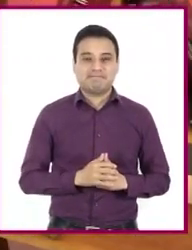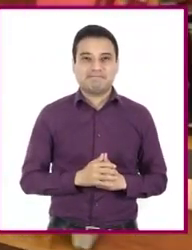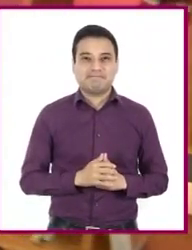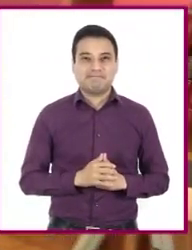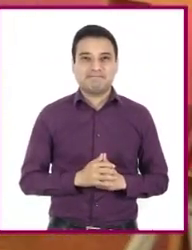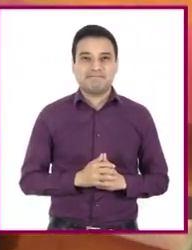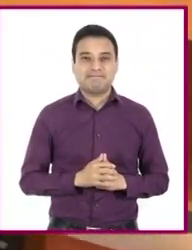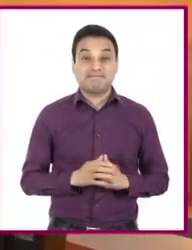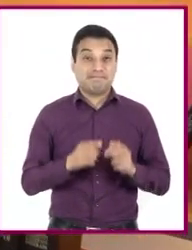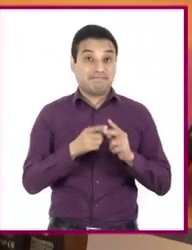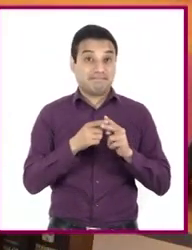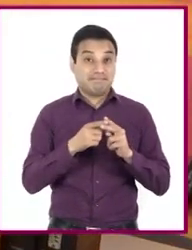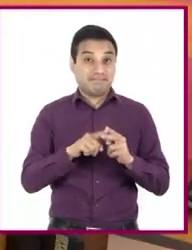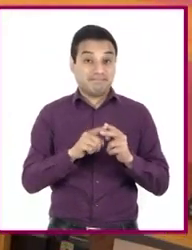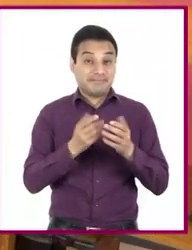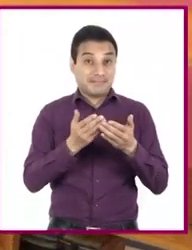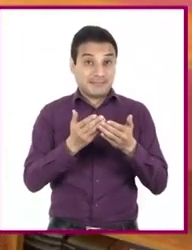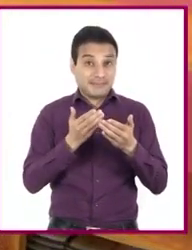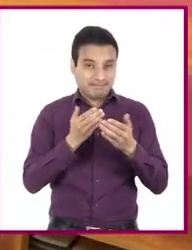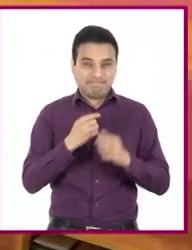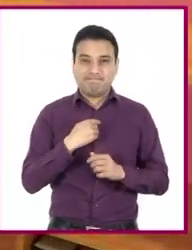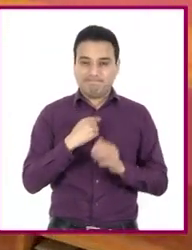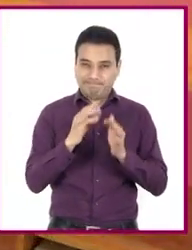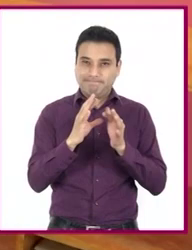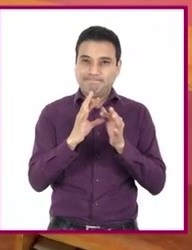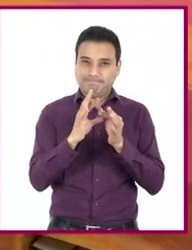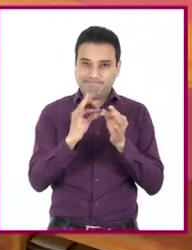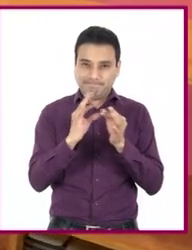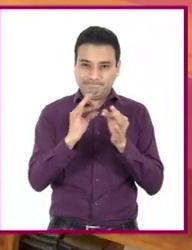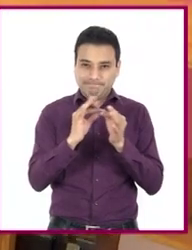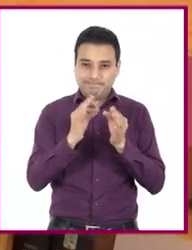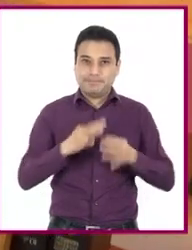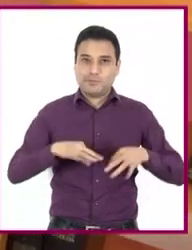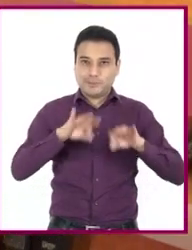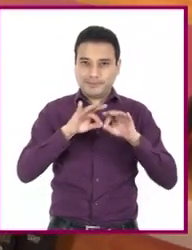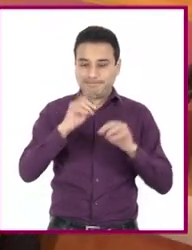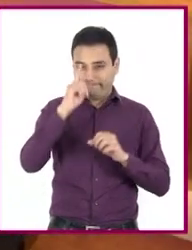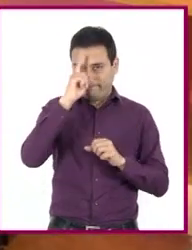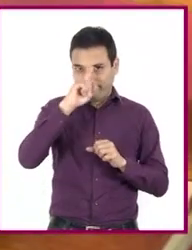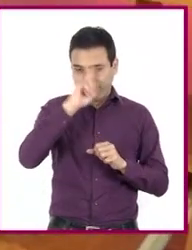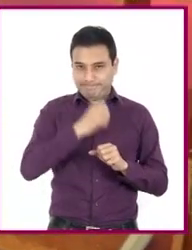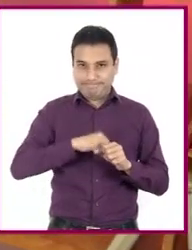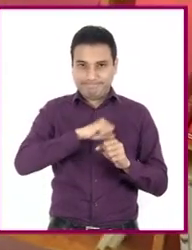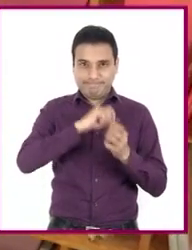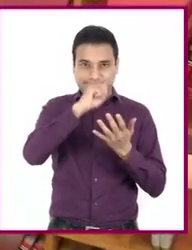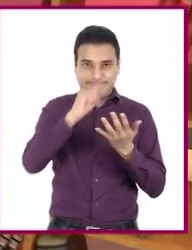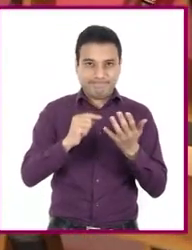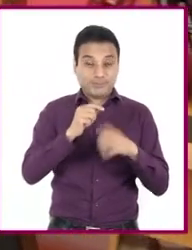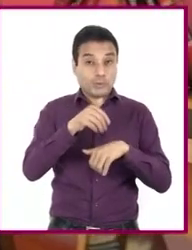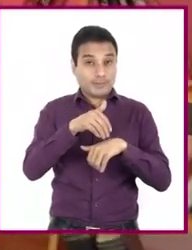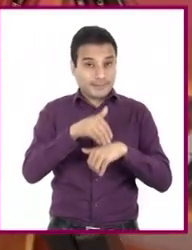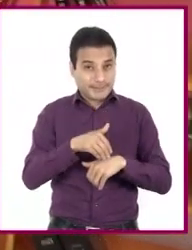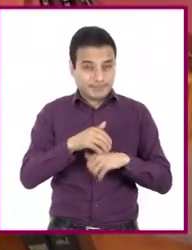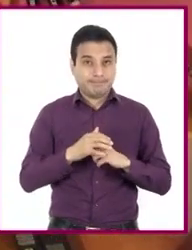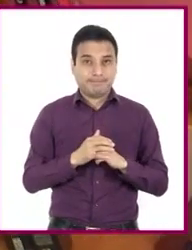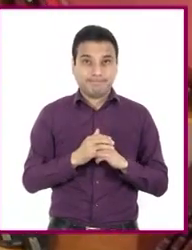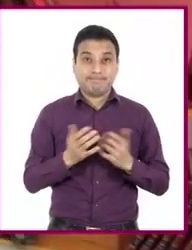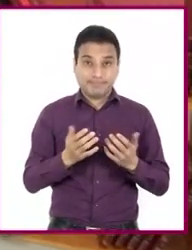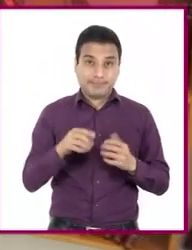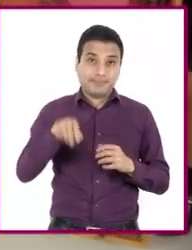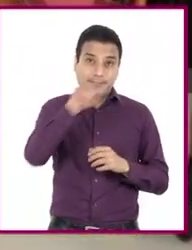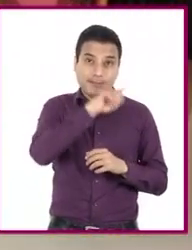Maestra, antes de iniciar, quisiera mencionar lo importante que es mantener los buenos hábitos, no solo las alumnas y alumnos, sino también nosotros.